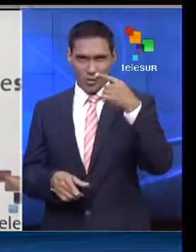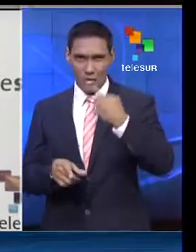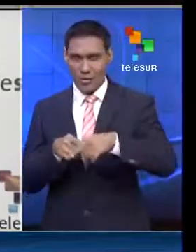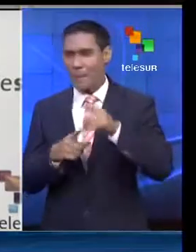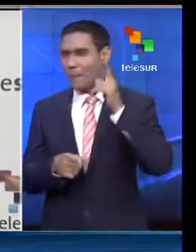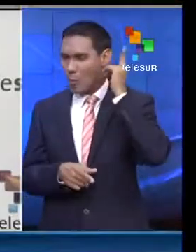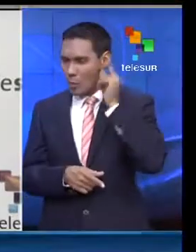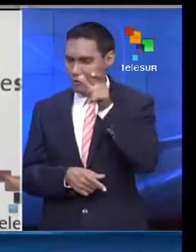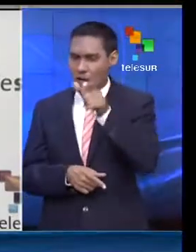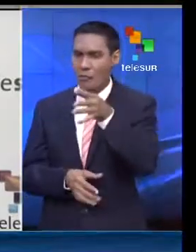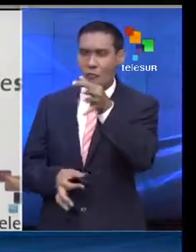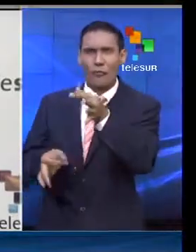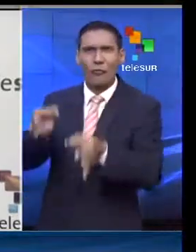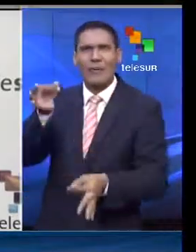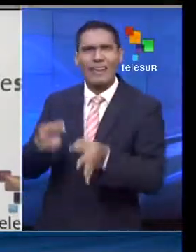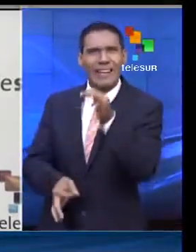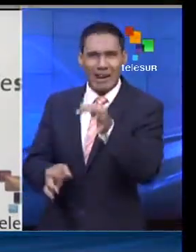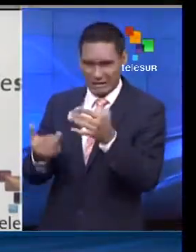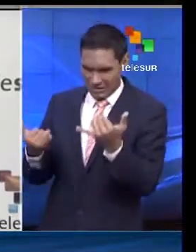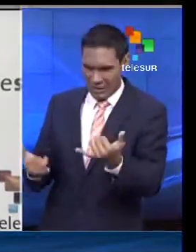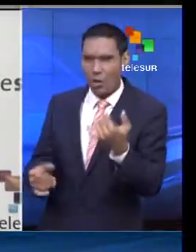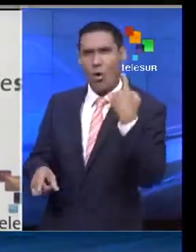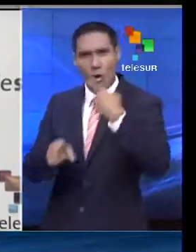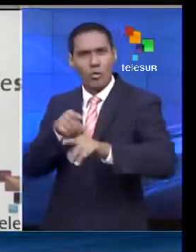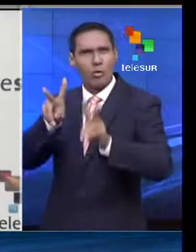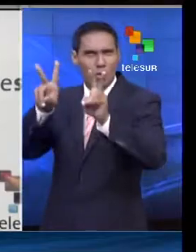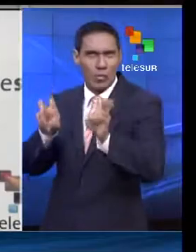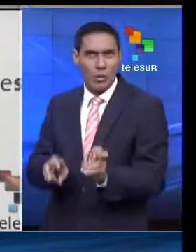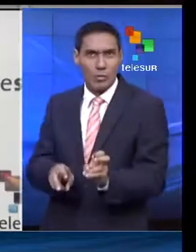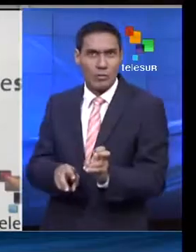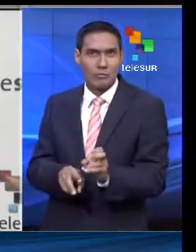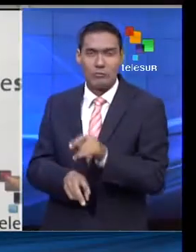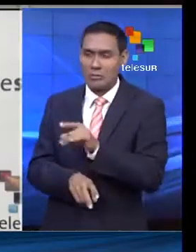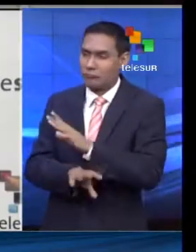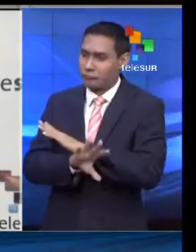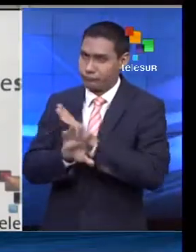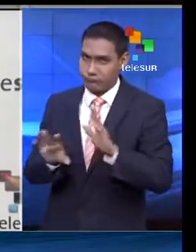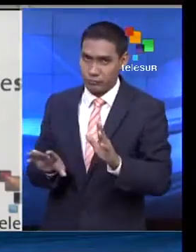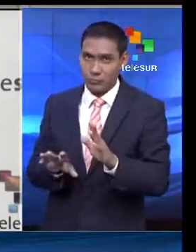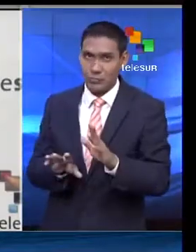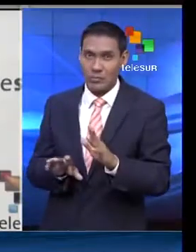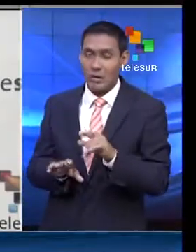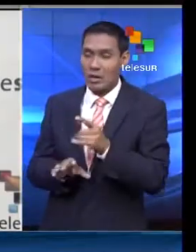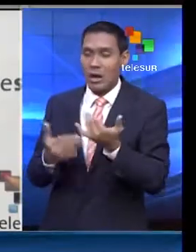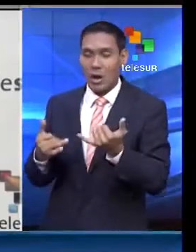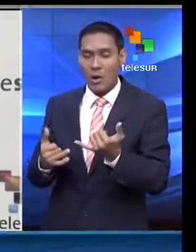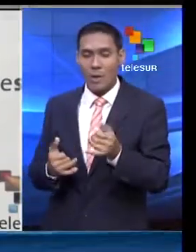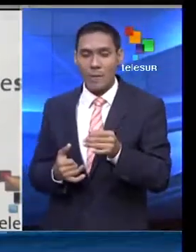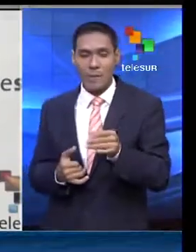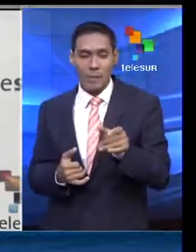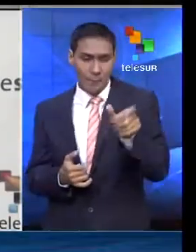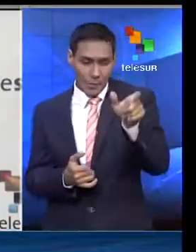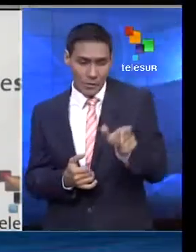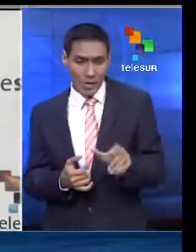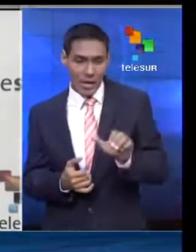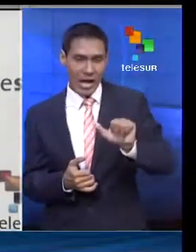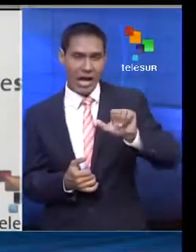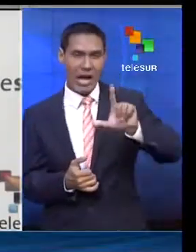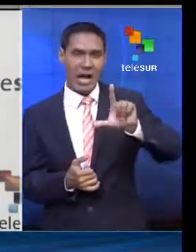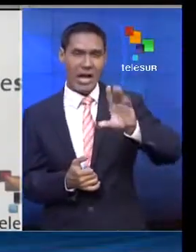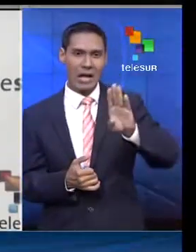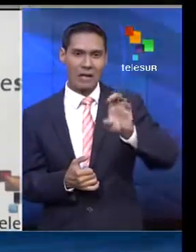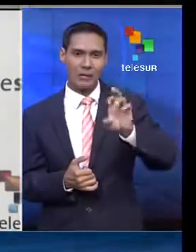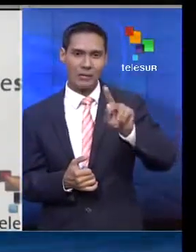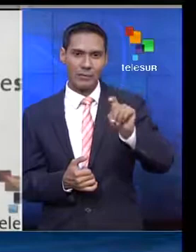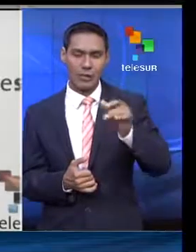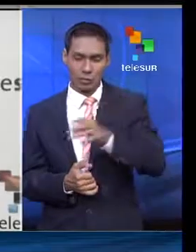fiscal que reemplazará a Alberto Nisman que si bien no será un reemplazo definitivo, tomará su lugar el fiscal Alberto Gentili y